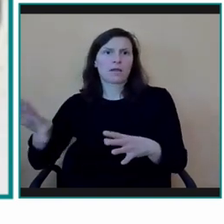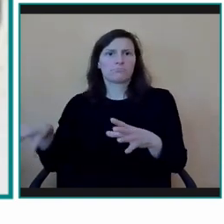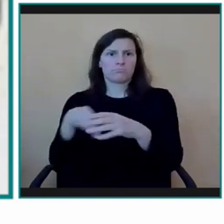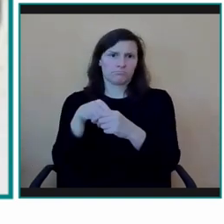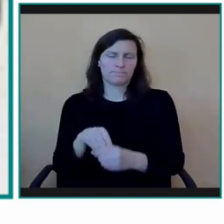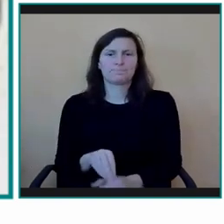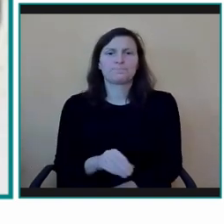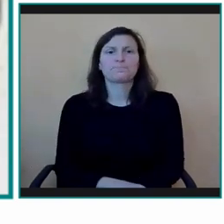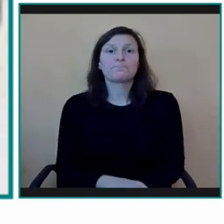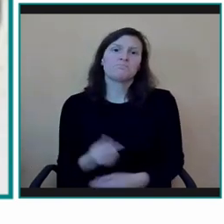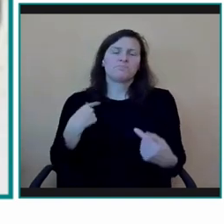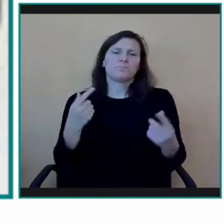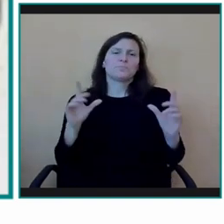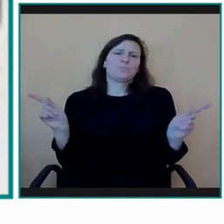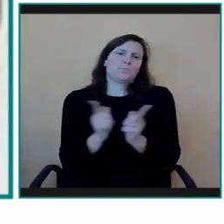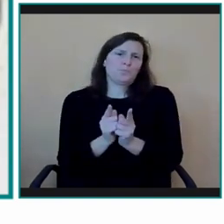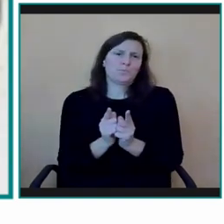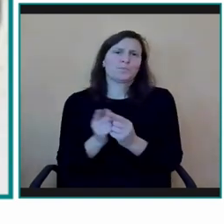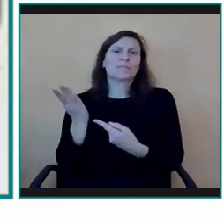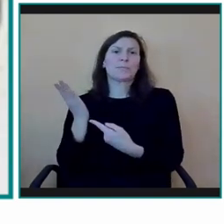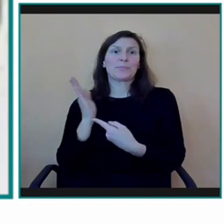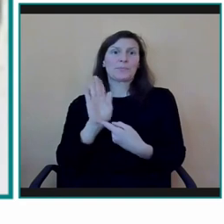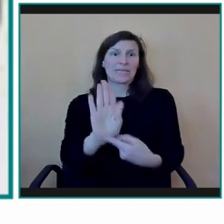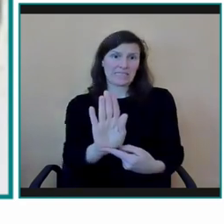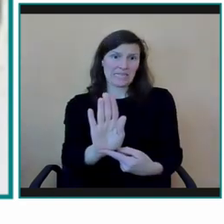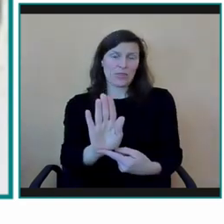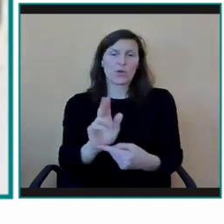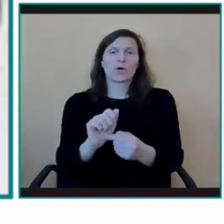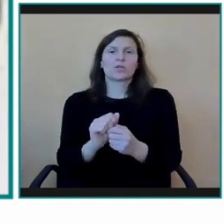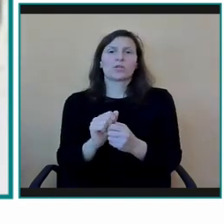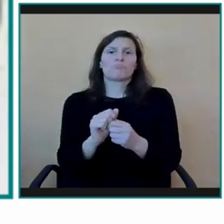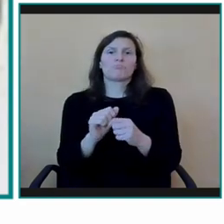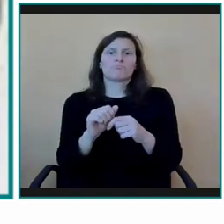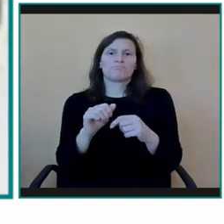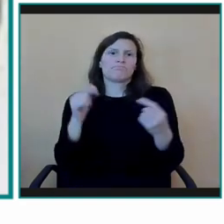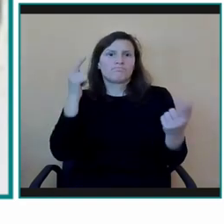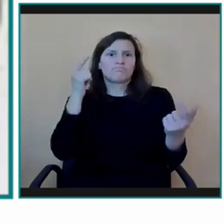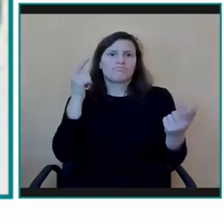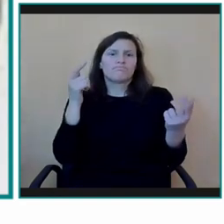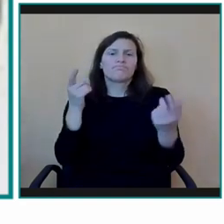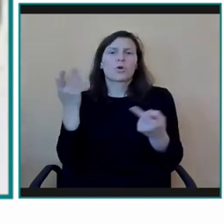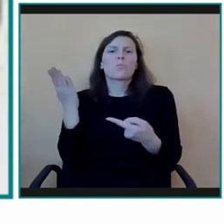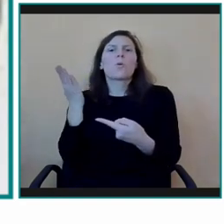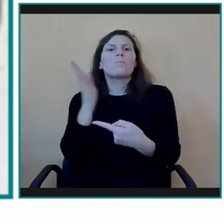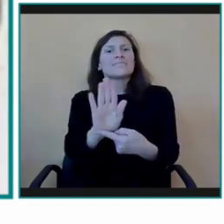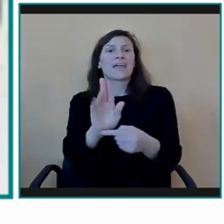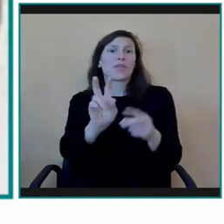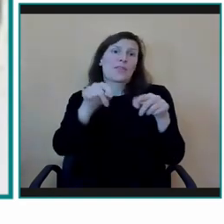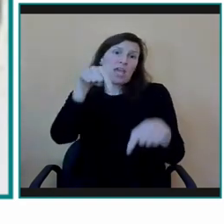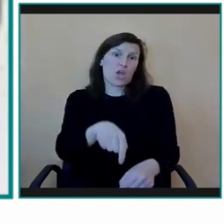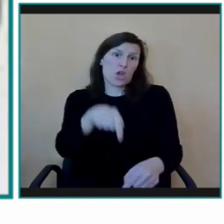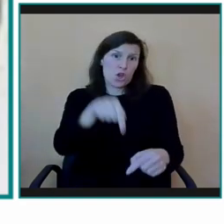este preámbulo, que espero que sirva también para encuadrar la presentación de hoy,